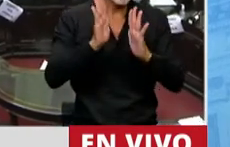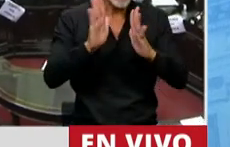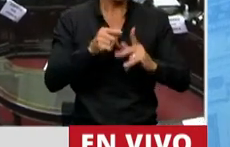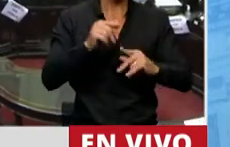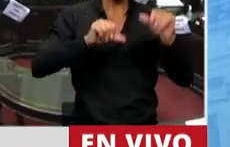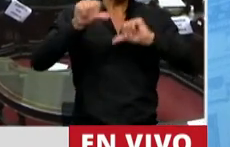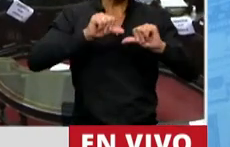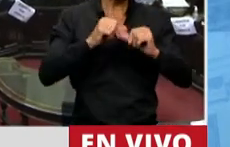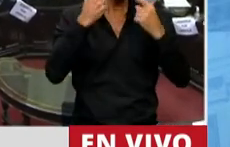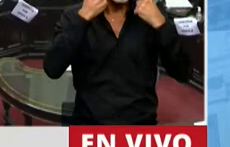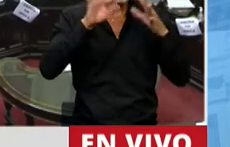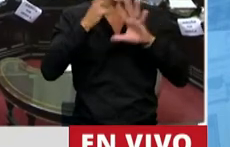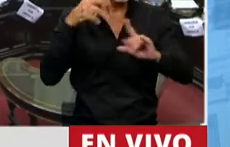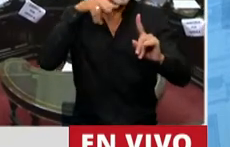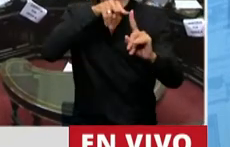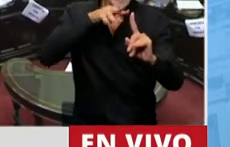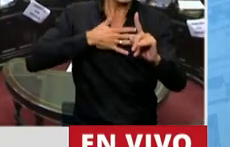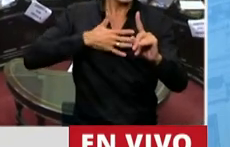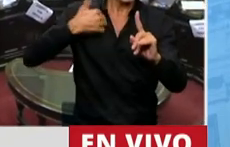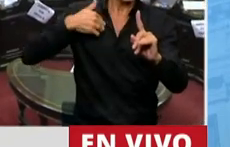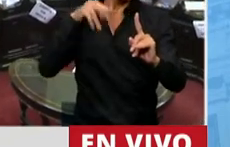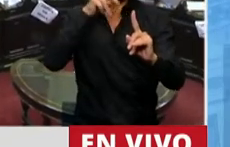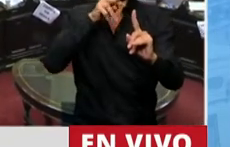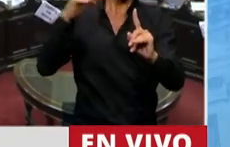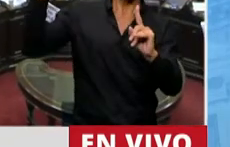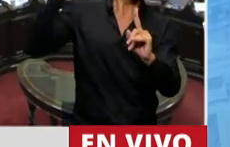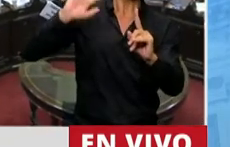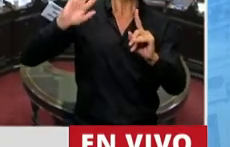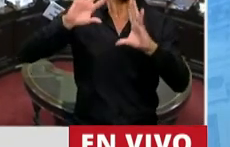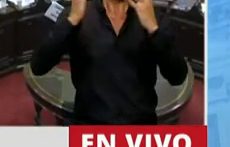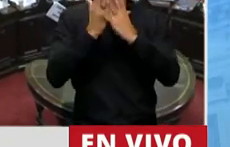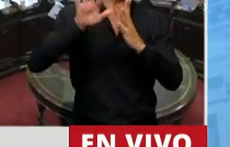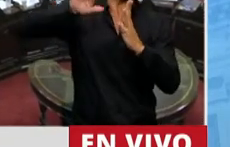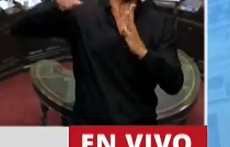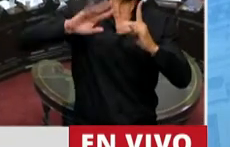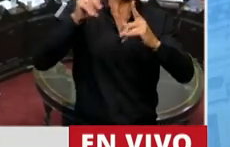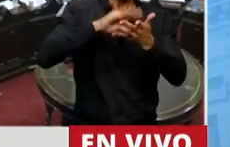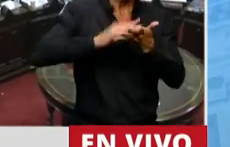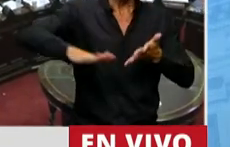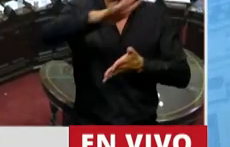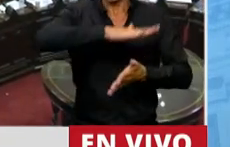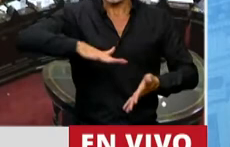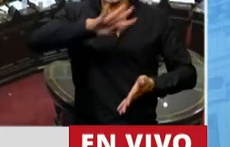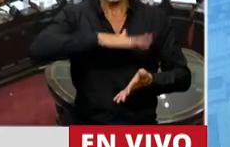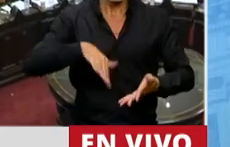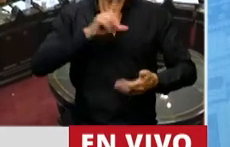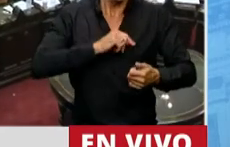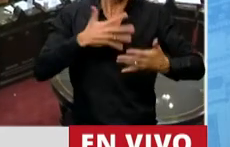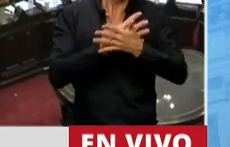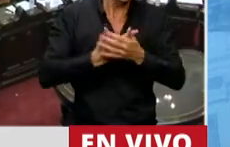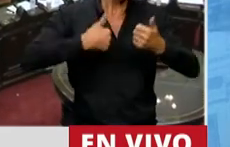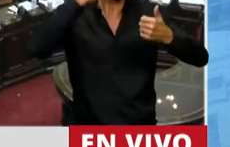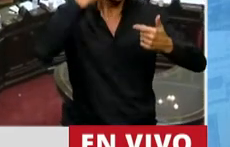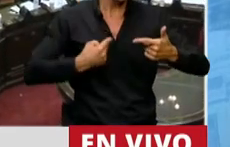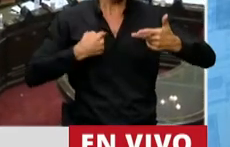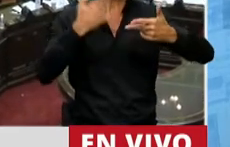desde nuestros propios ojos, desde nuestra propia mirada, desde nuestra permanencia en el territorio, desde nuestro dolor, desde la